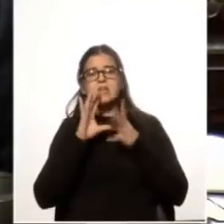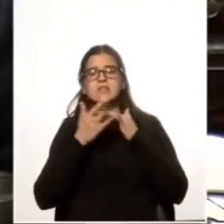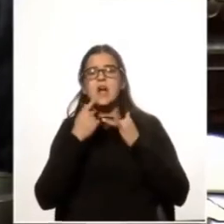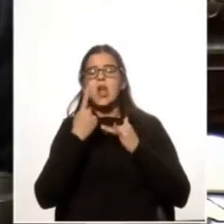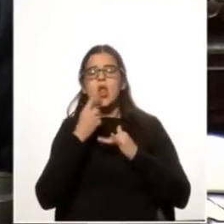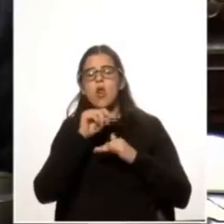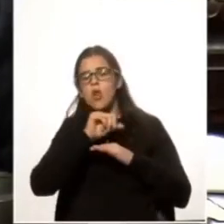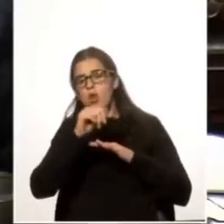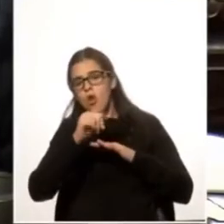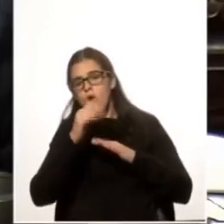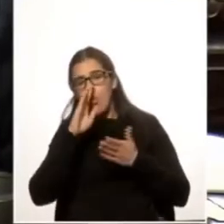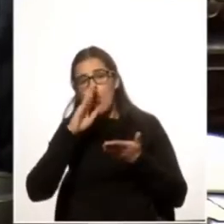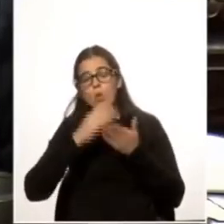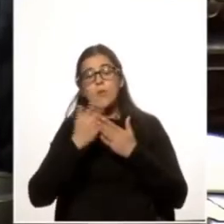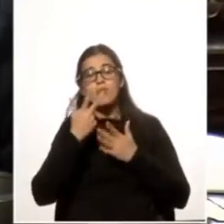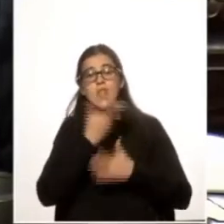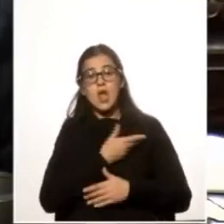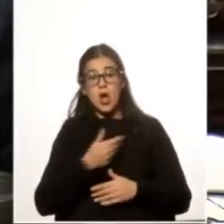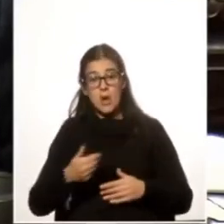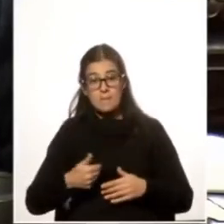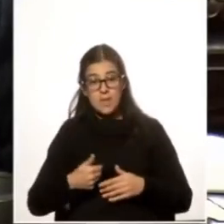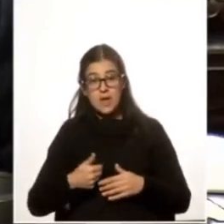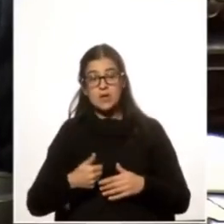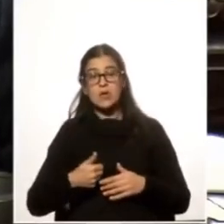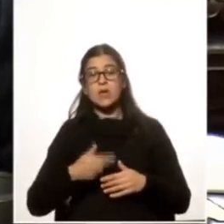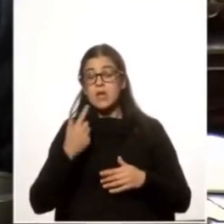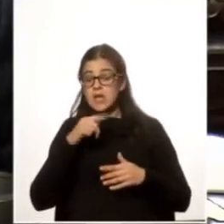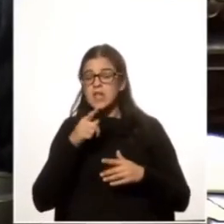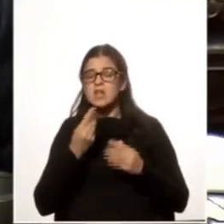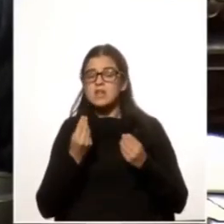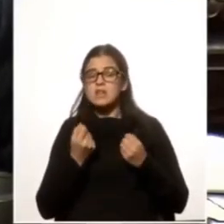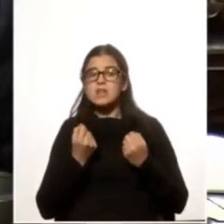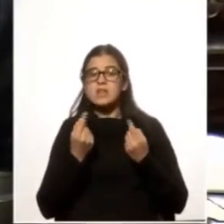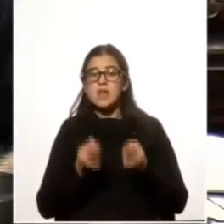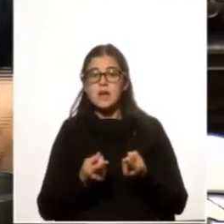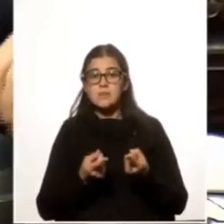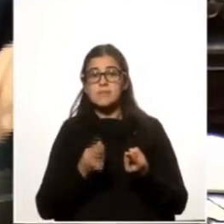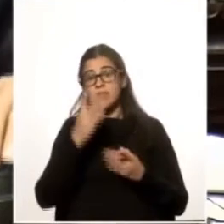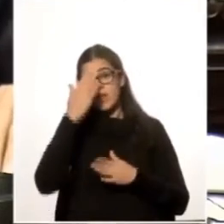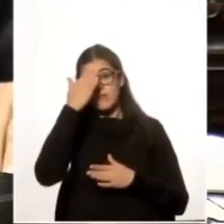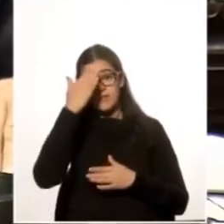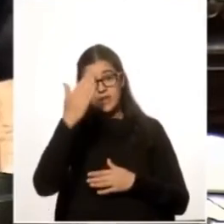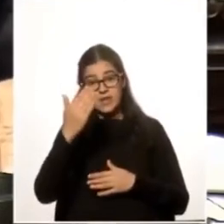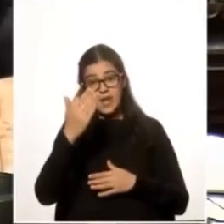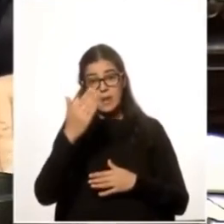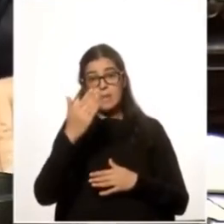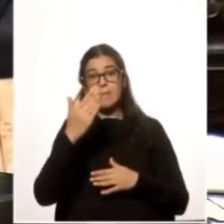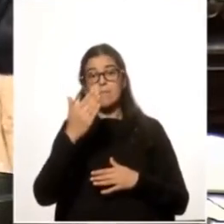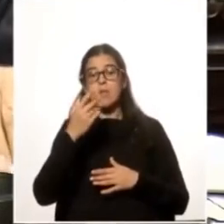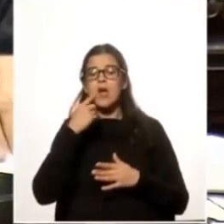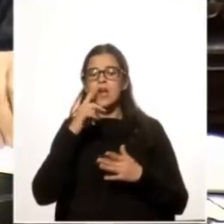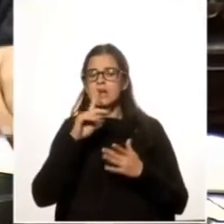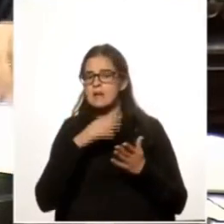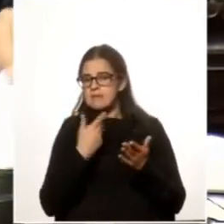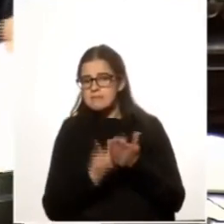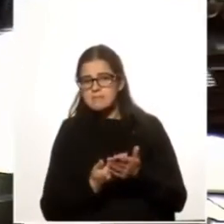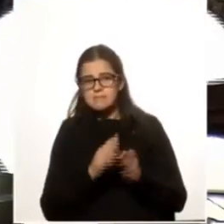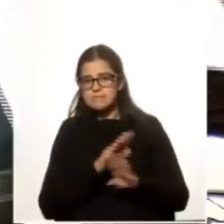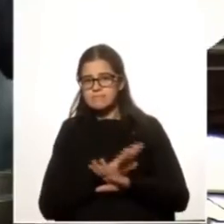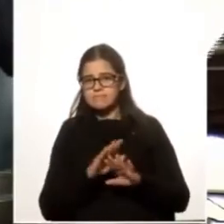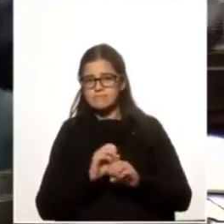rifa a los logros de los últimos tres gobiernos y pone al Frente Amplio al borde de la fractura.